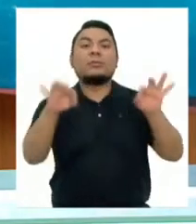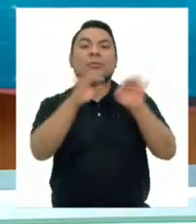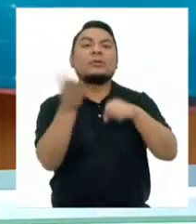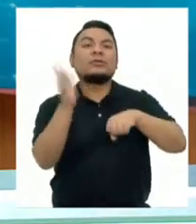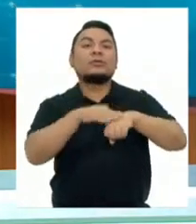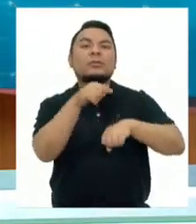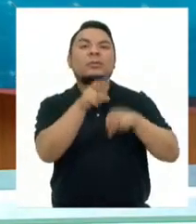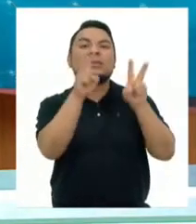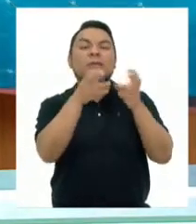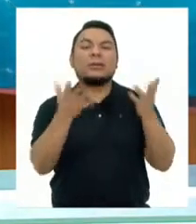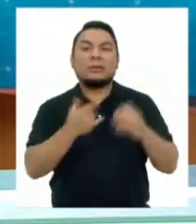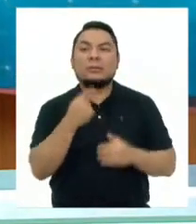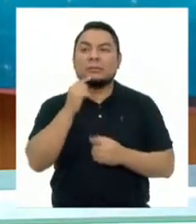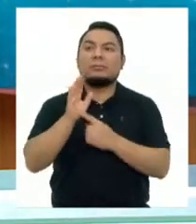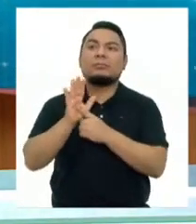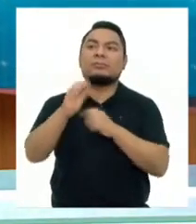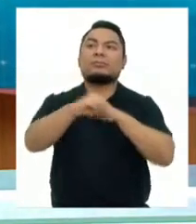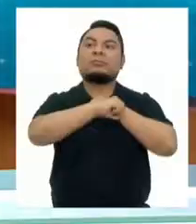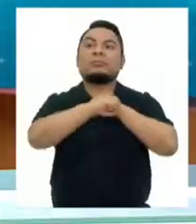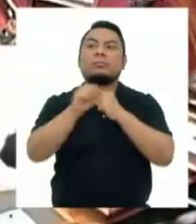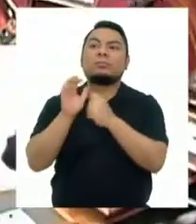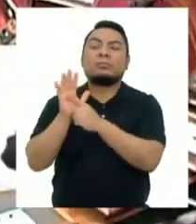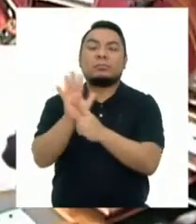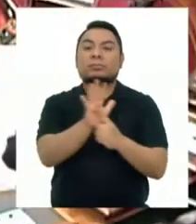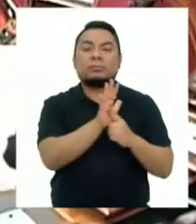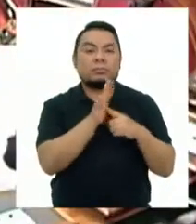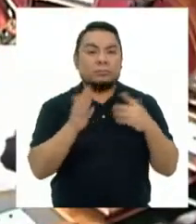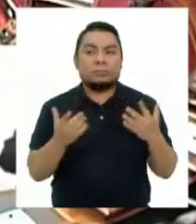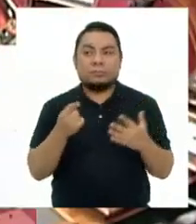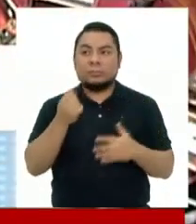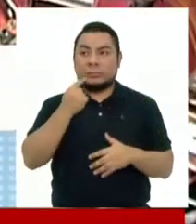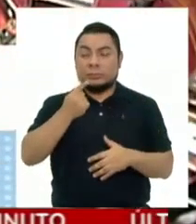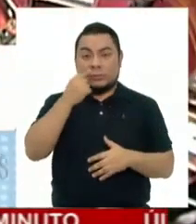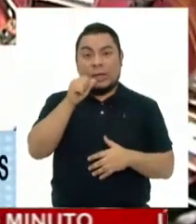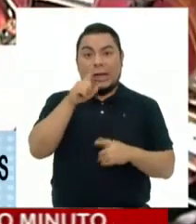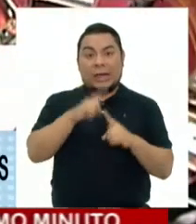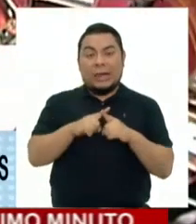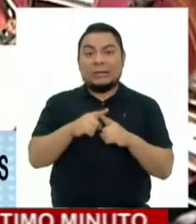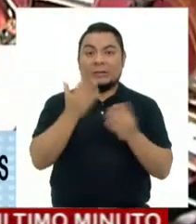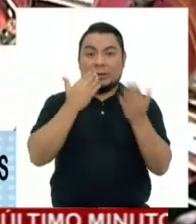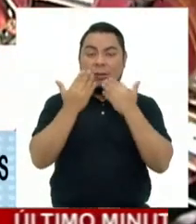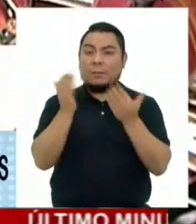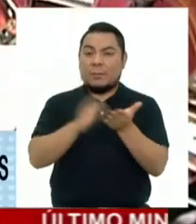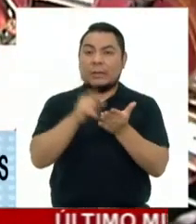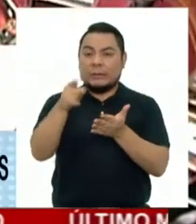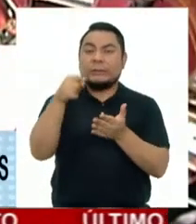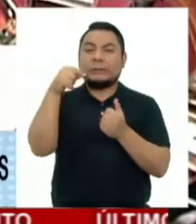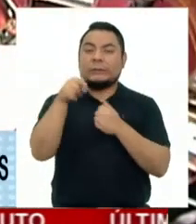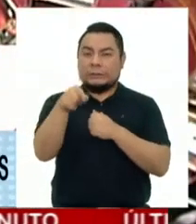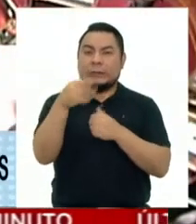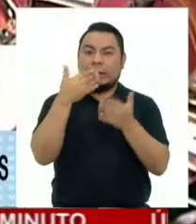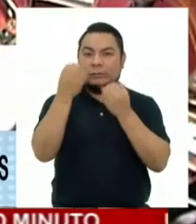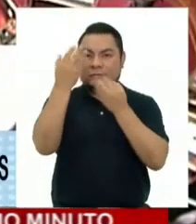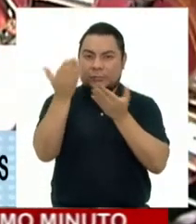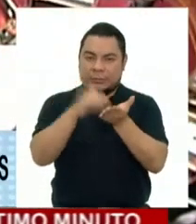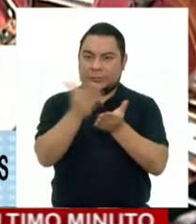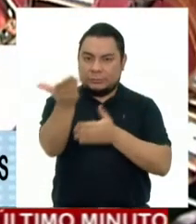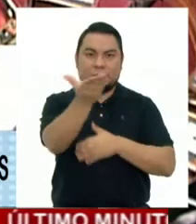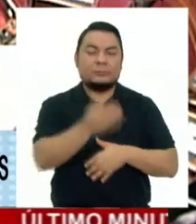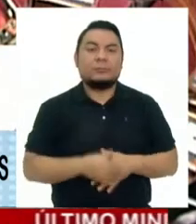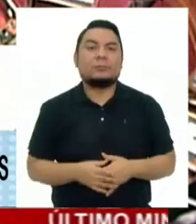relacionada con la publicidad de medios. Alex Vigo nos va a contar más detalles al respecto, Alex.